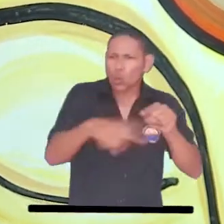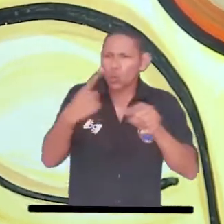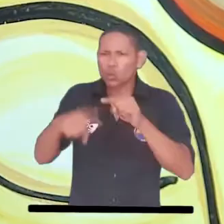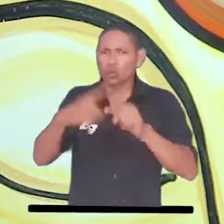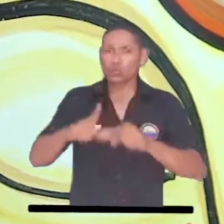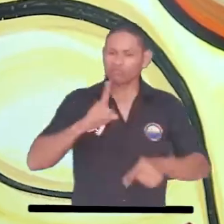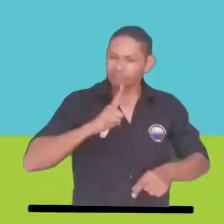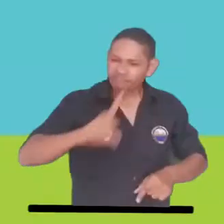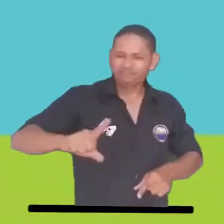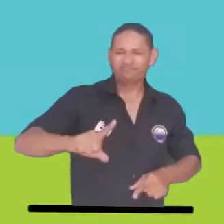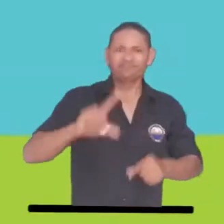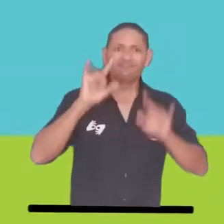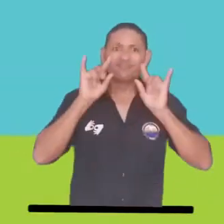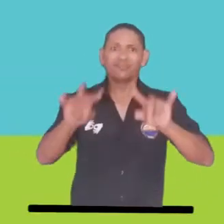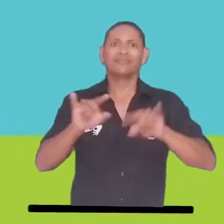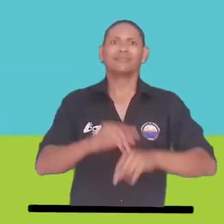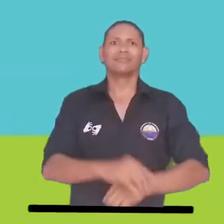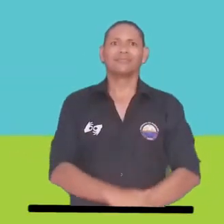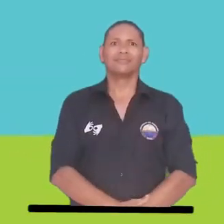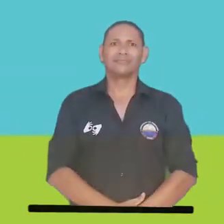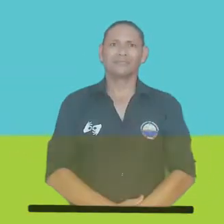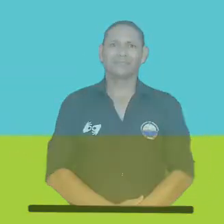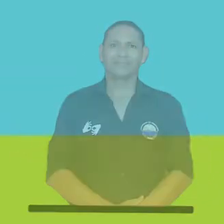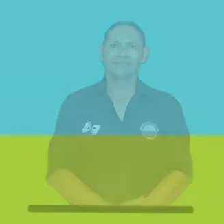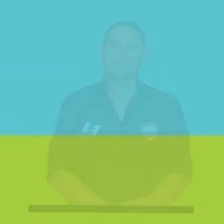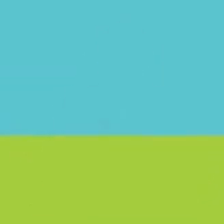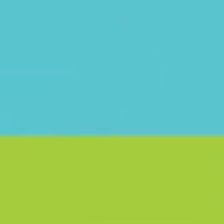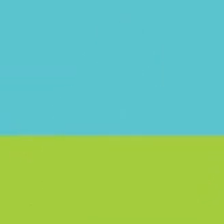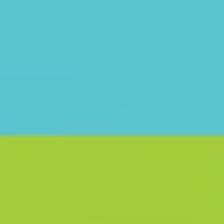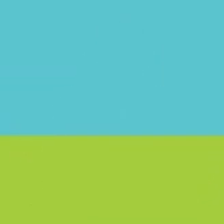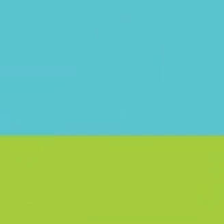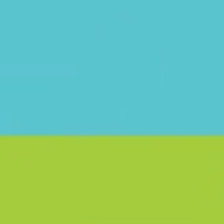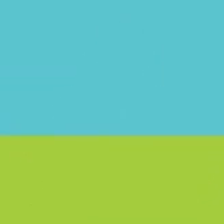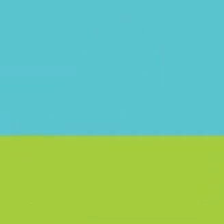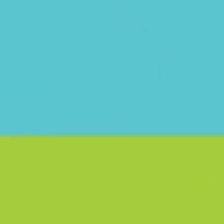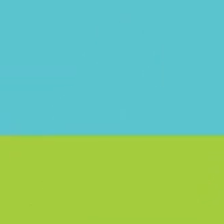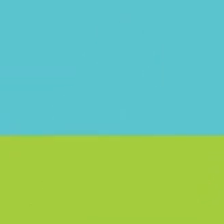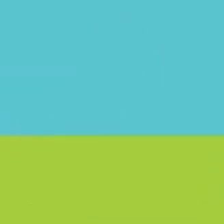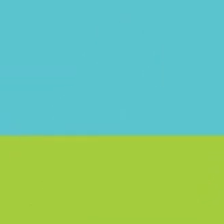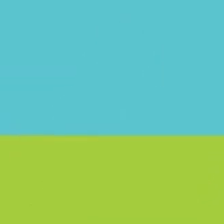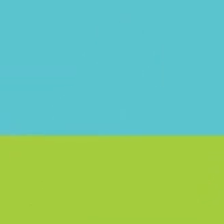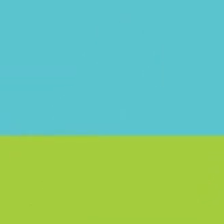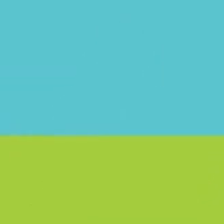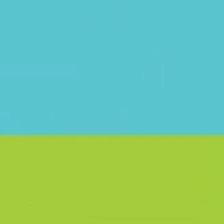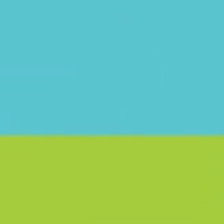emprendimiento cultural. Universidad del Magdalena. Más incluyente e innovadora.